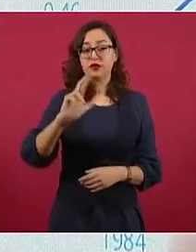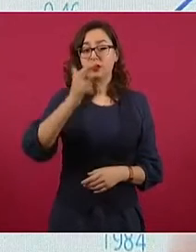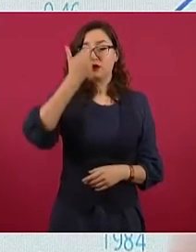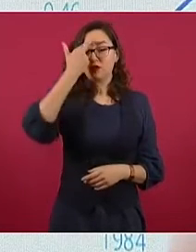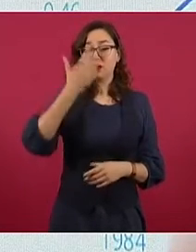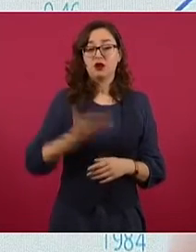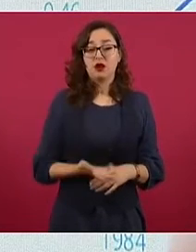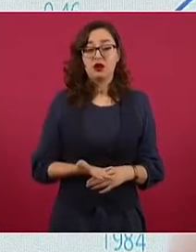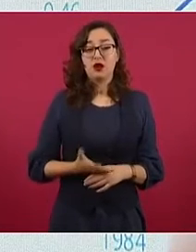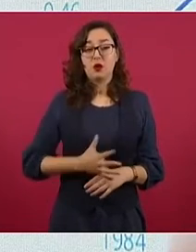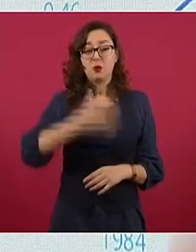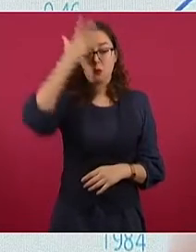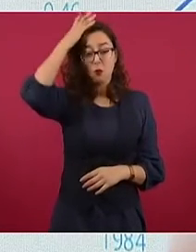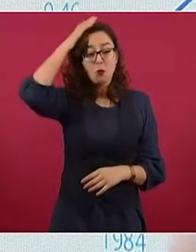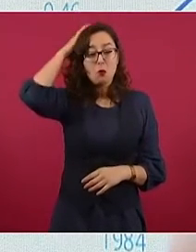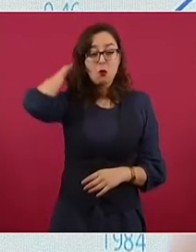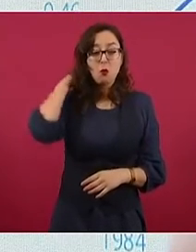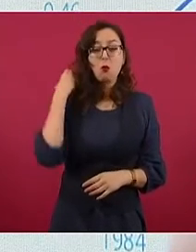indigencia y la opulencia?